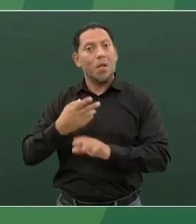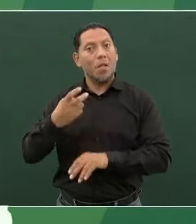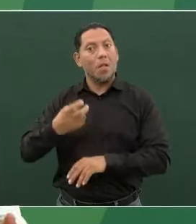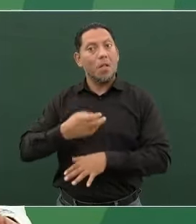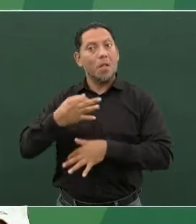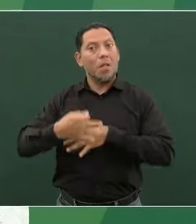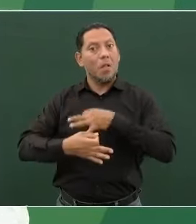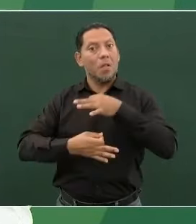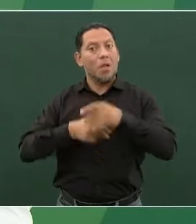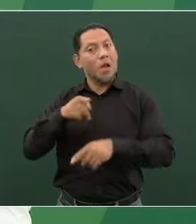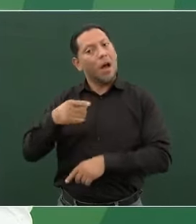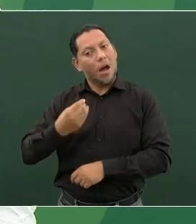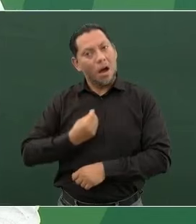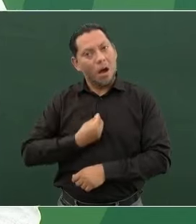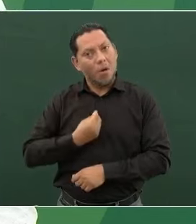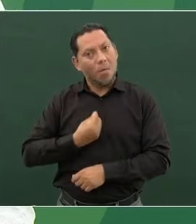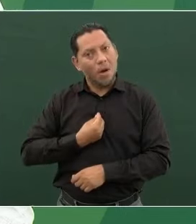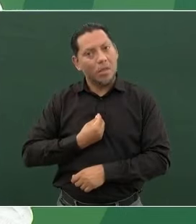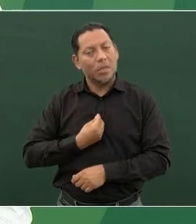aguanta.